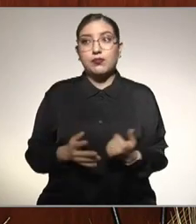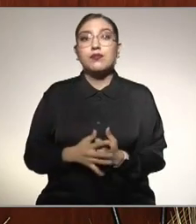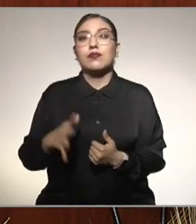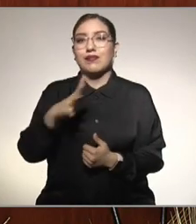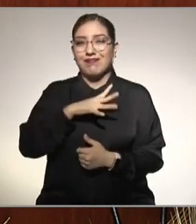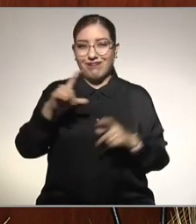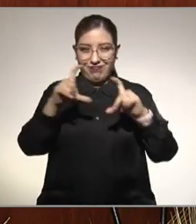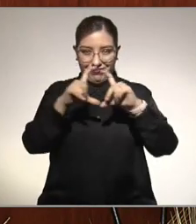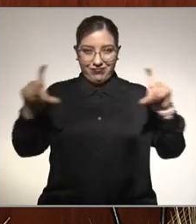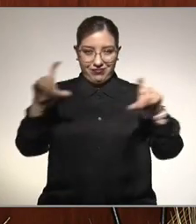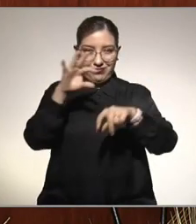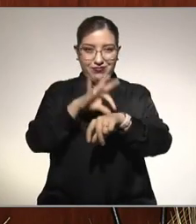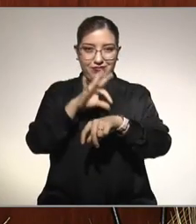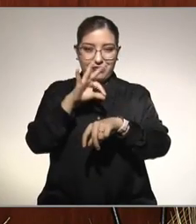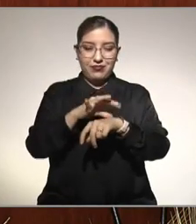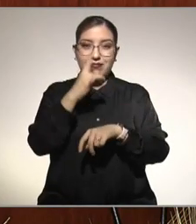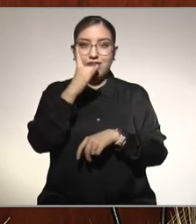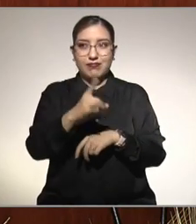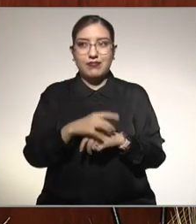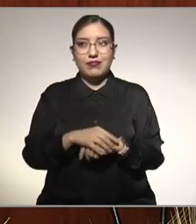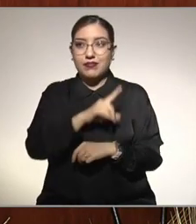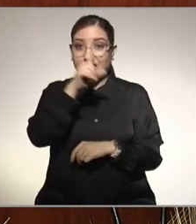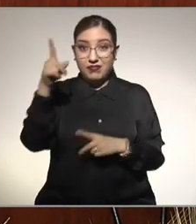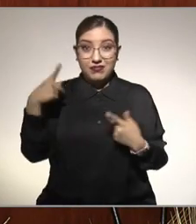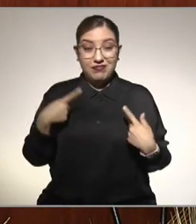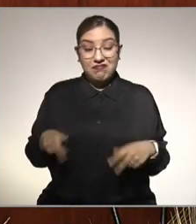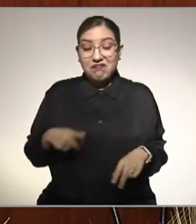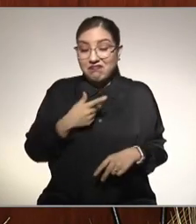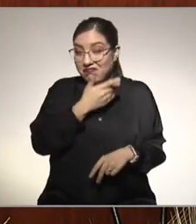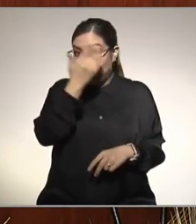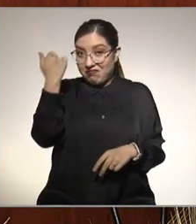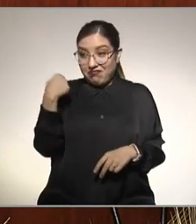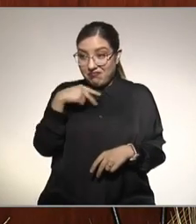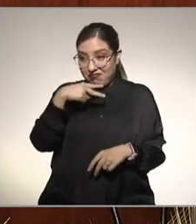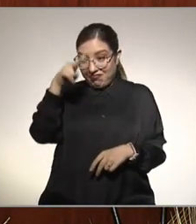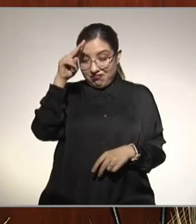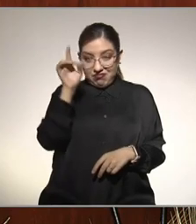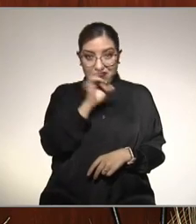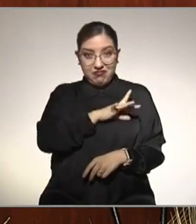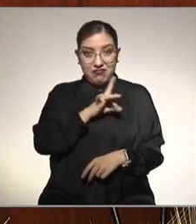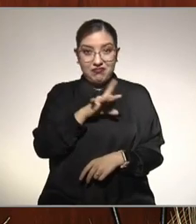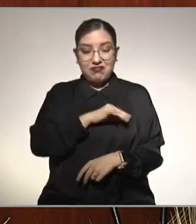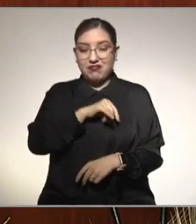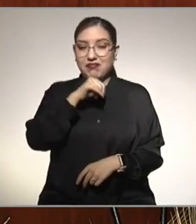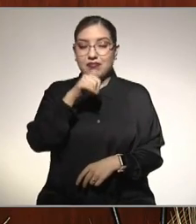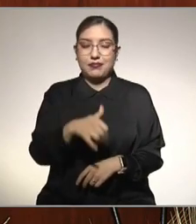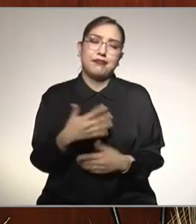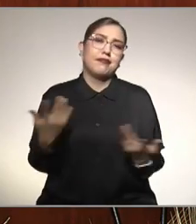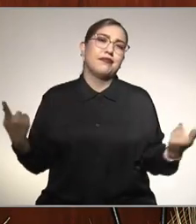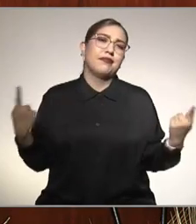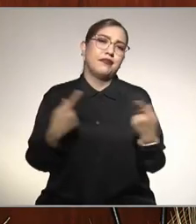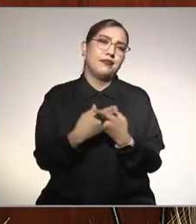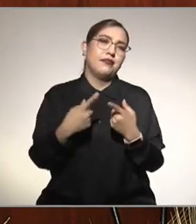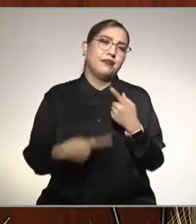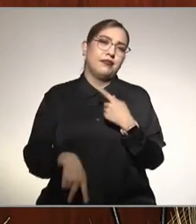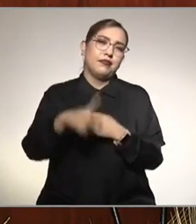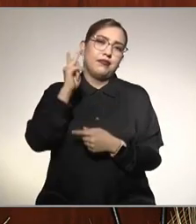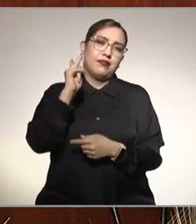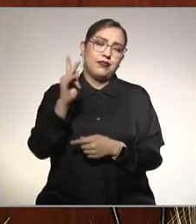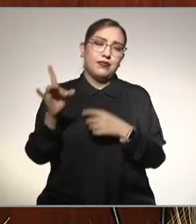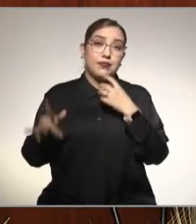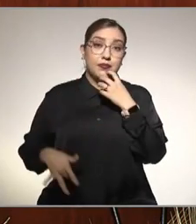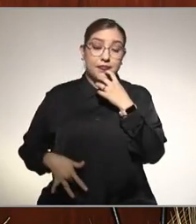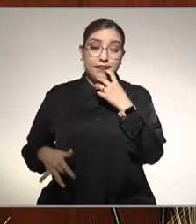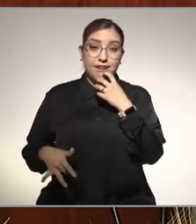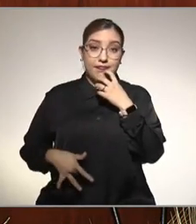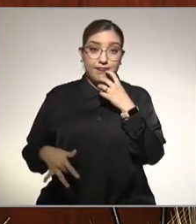dice, el que nada sabe, nada teme. Y ese es un problema, porque el hígado da datos clínicos hasta